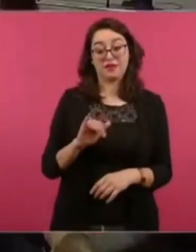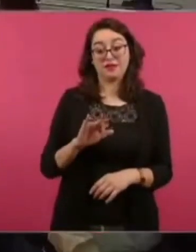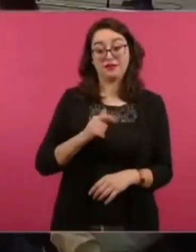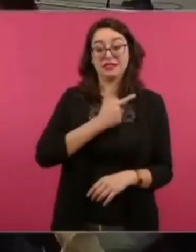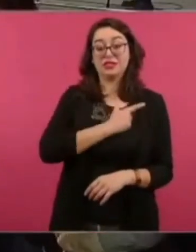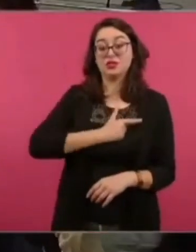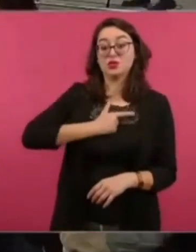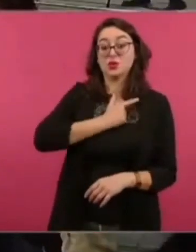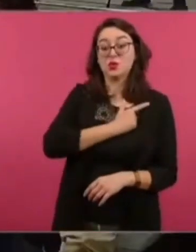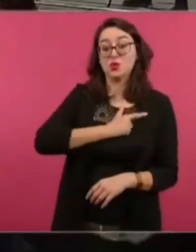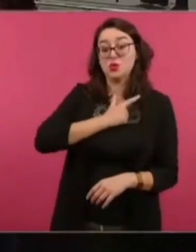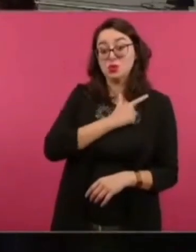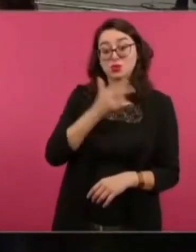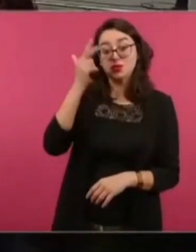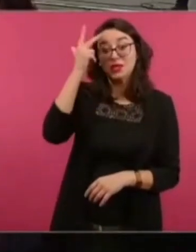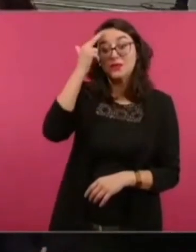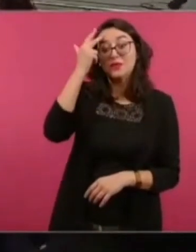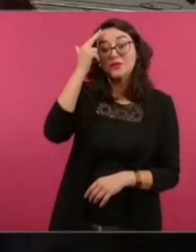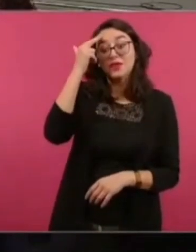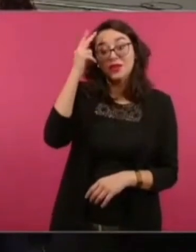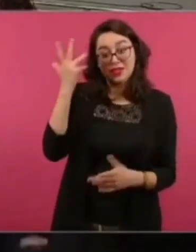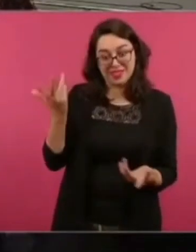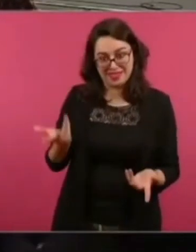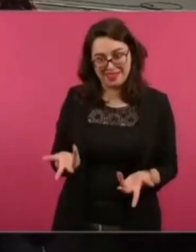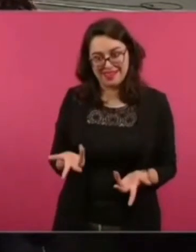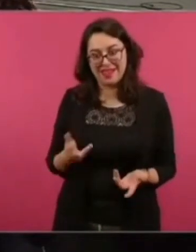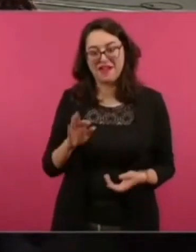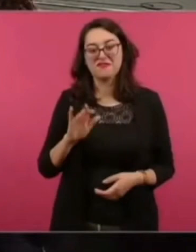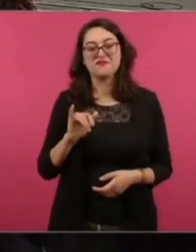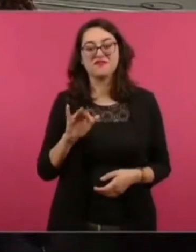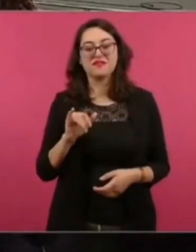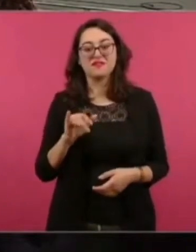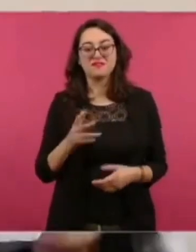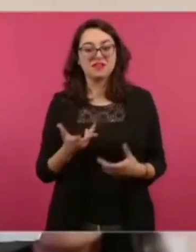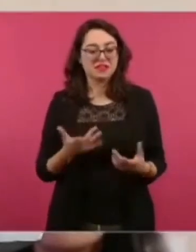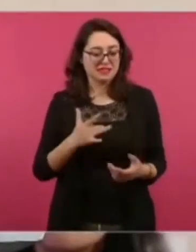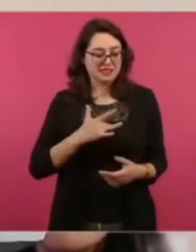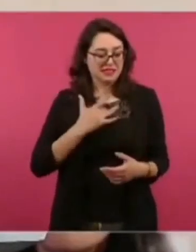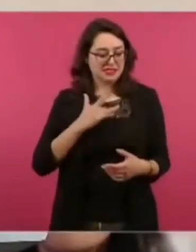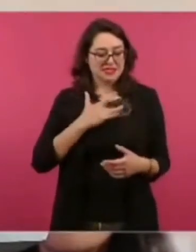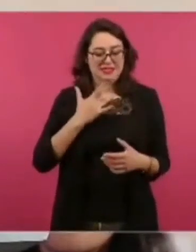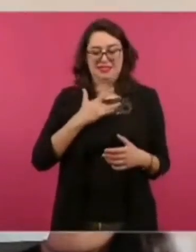jefes conservadores, porque hay nivelitos, ¿no?